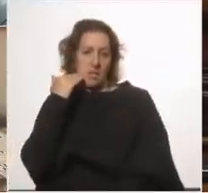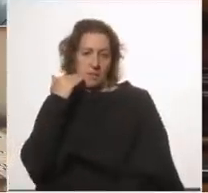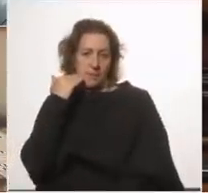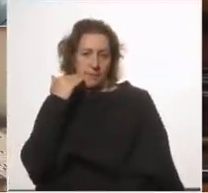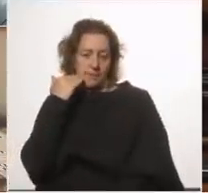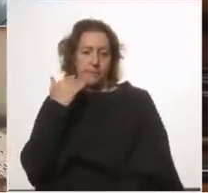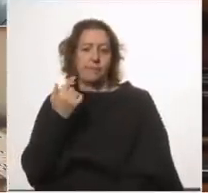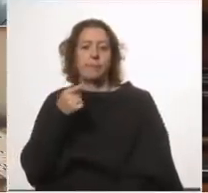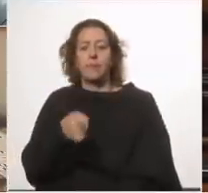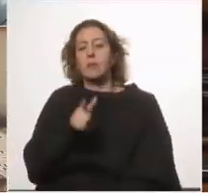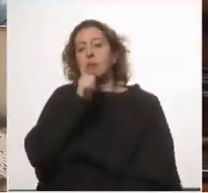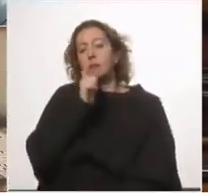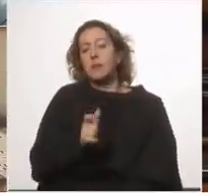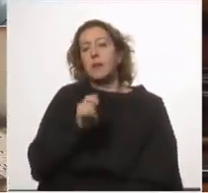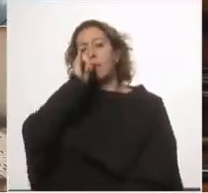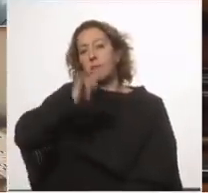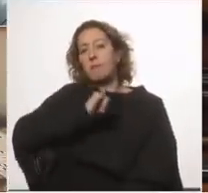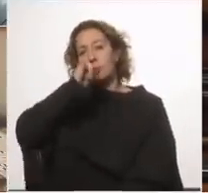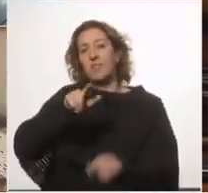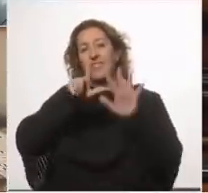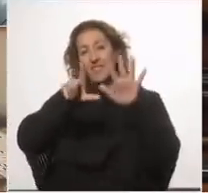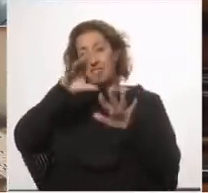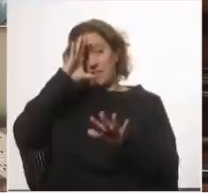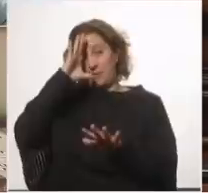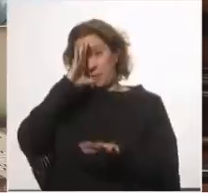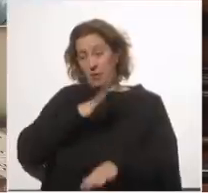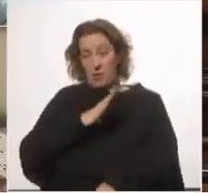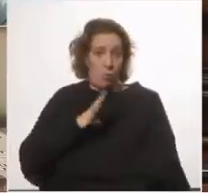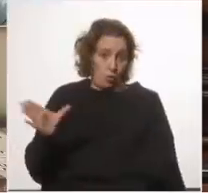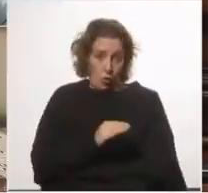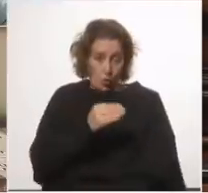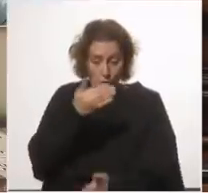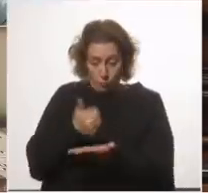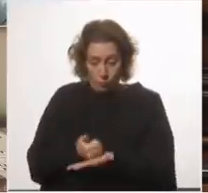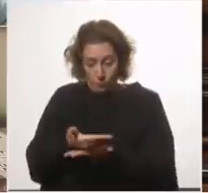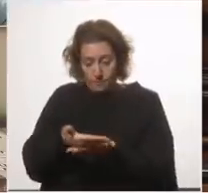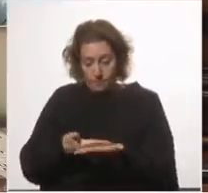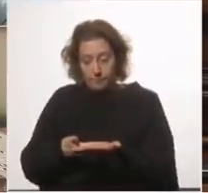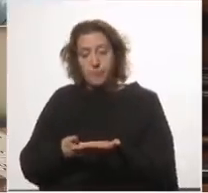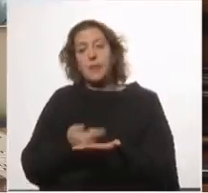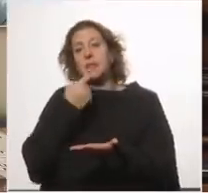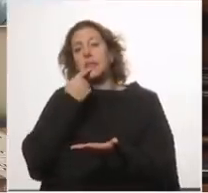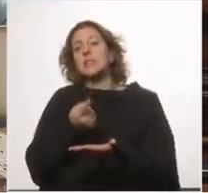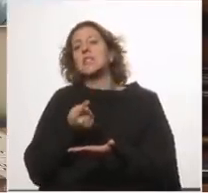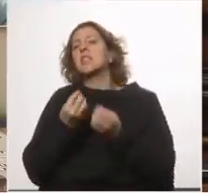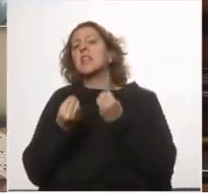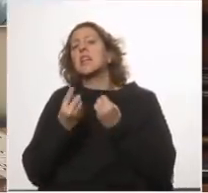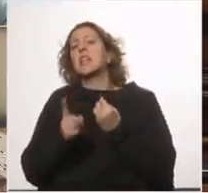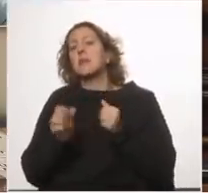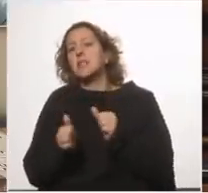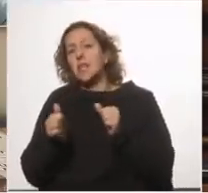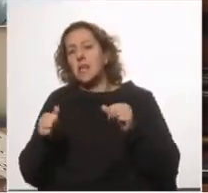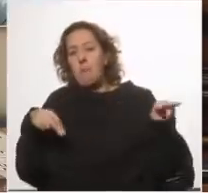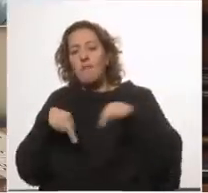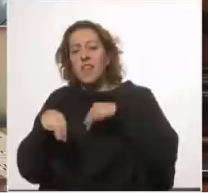por lo tanto el informe del 7 de febrero que todos tenemos aquí presente seguramente dice la estrategia planteada es disminuir la